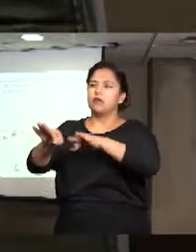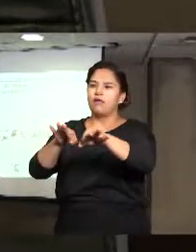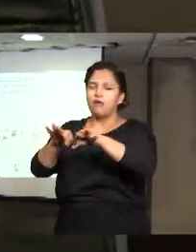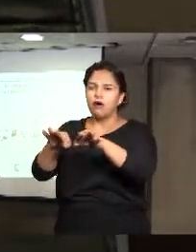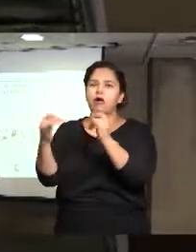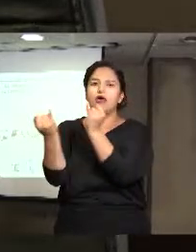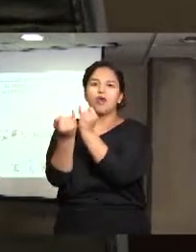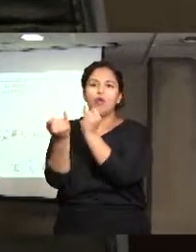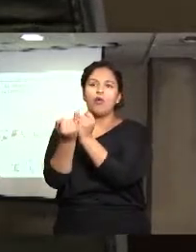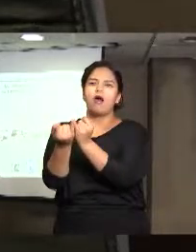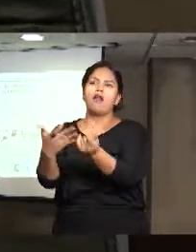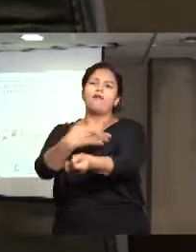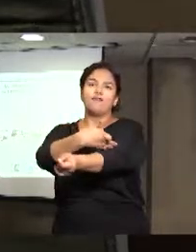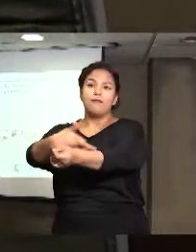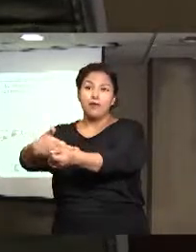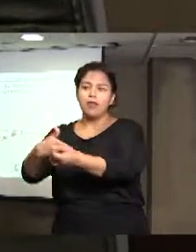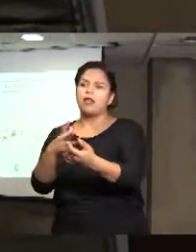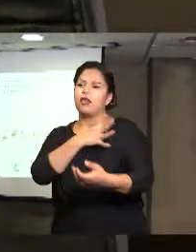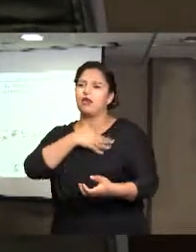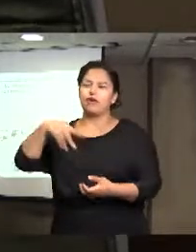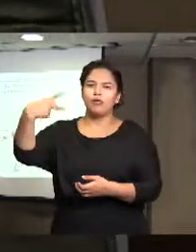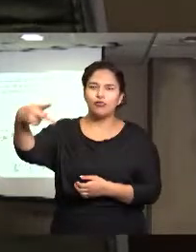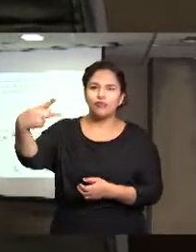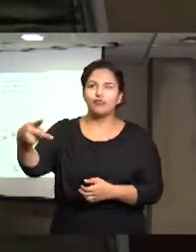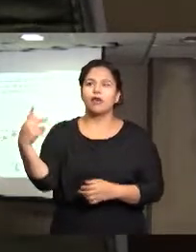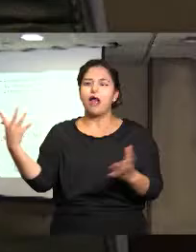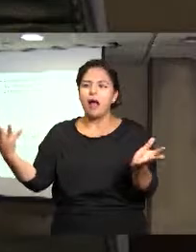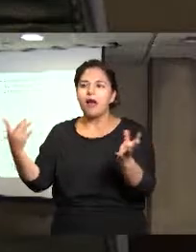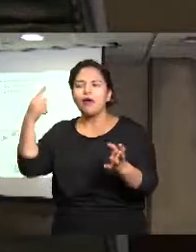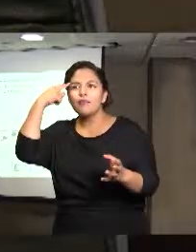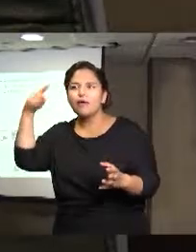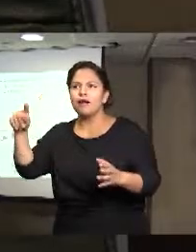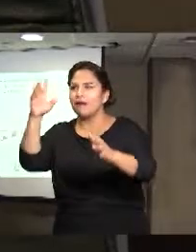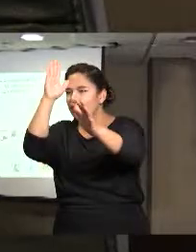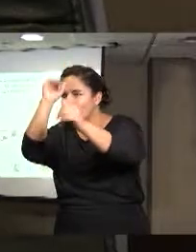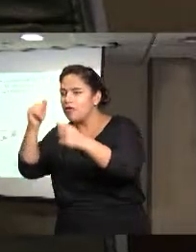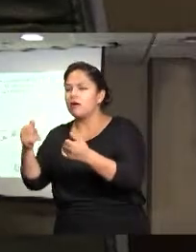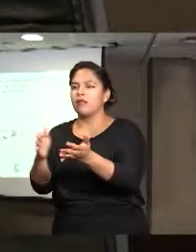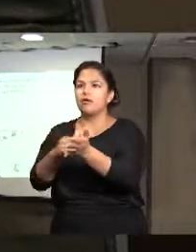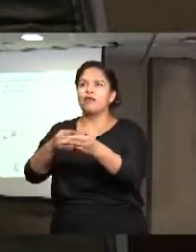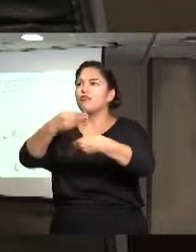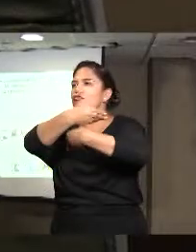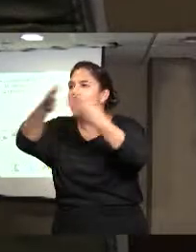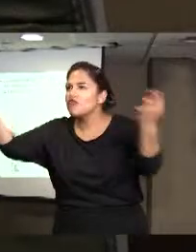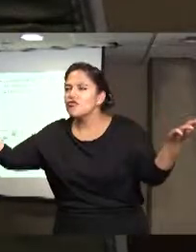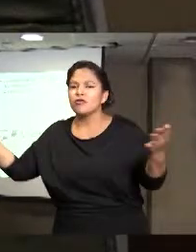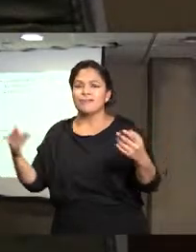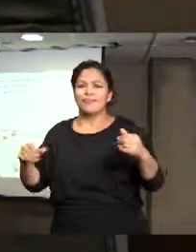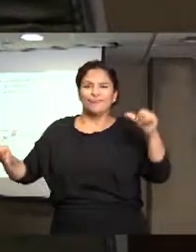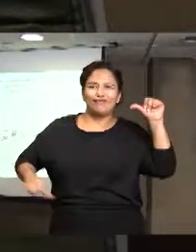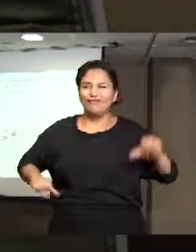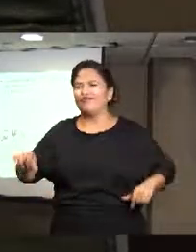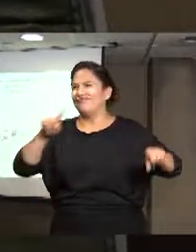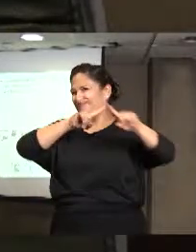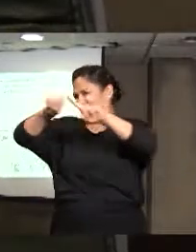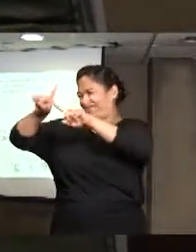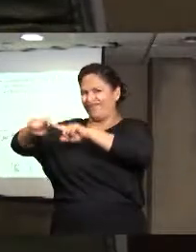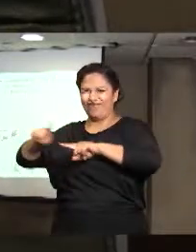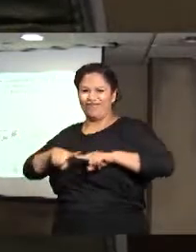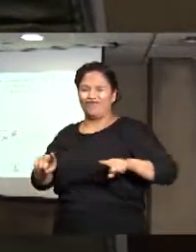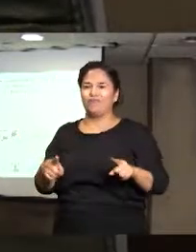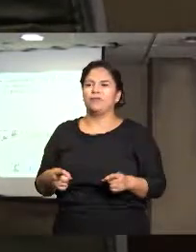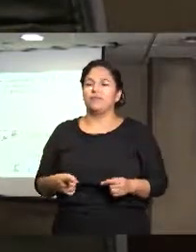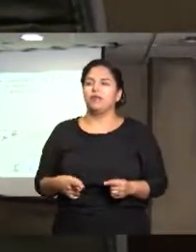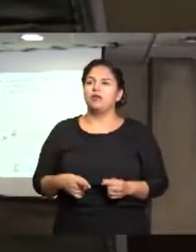través de pláticas, conferencias, actividades recreativas, rallies, volanteos, performance y de manera muy